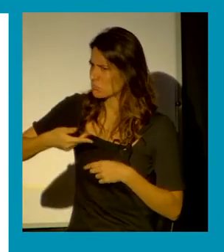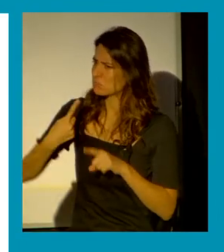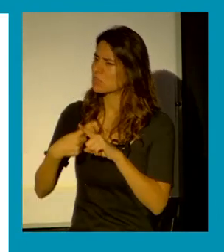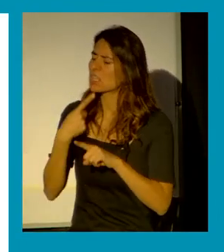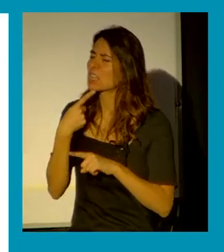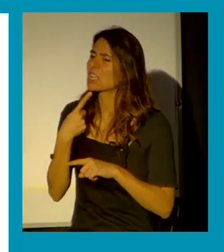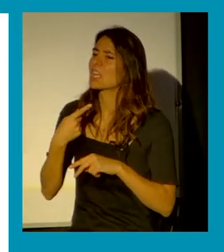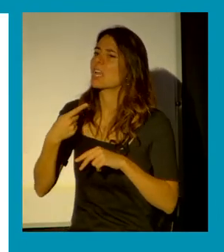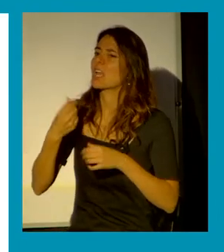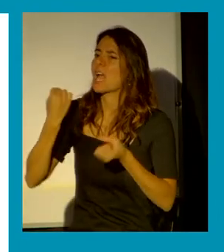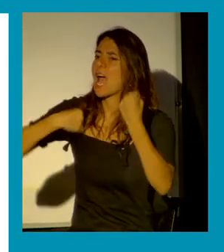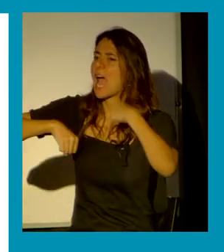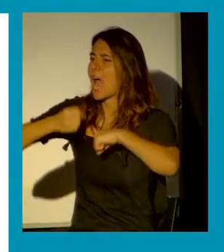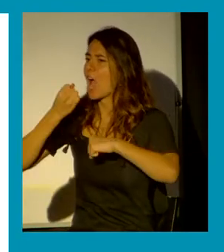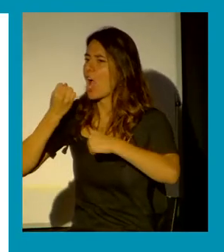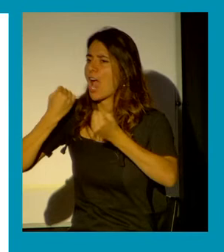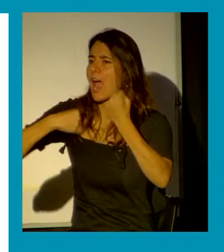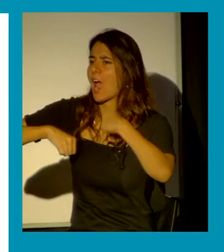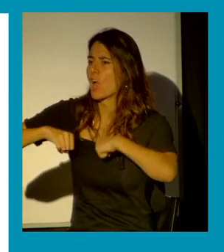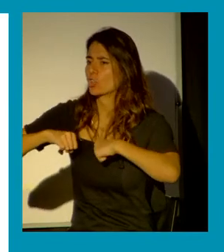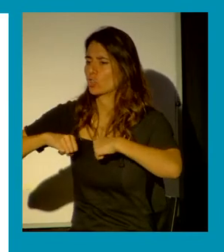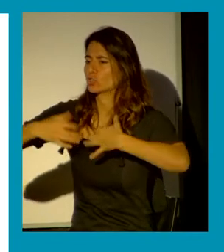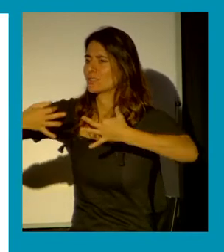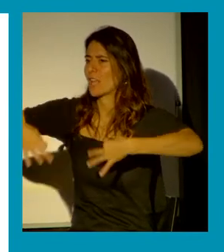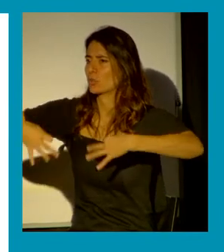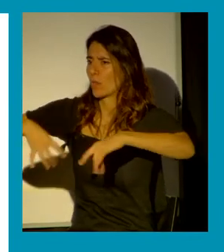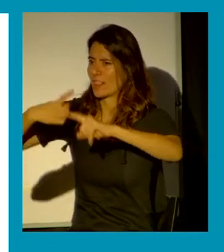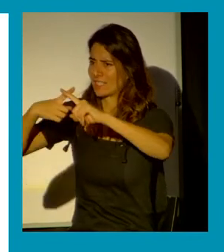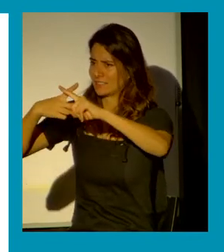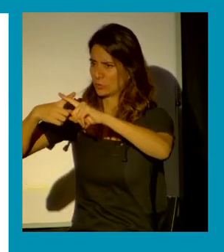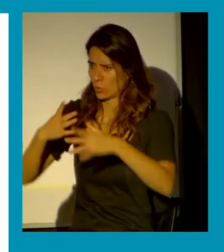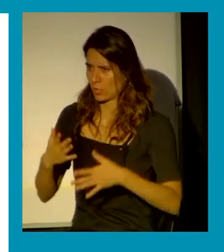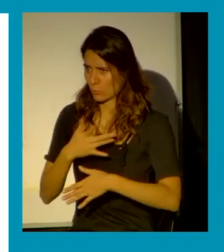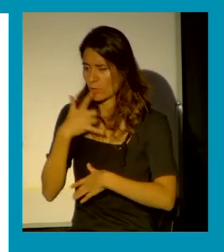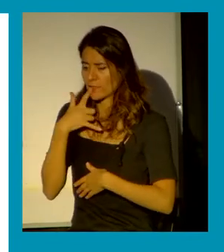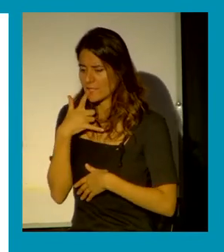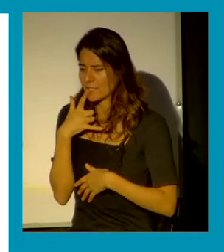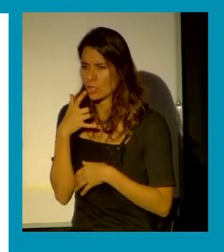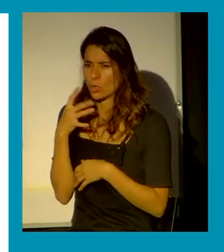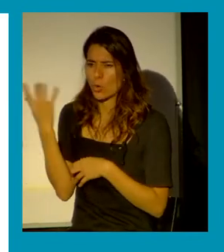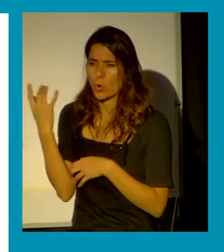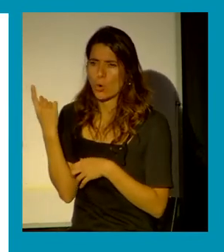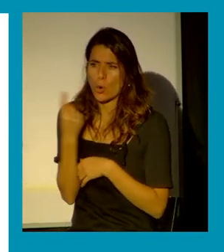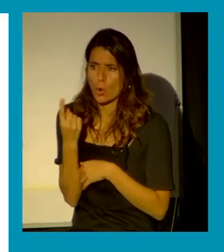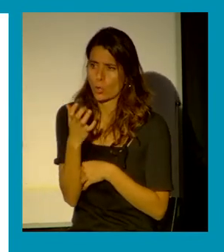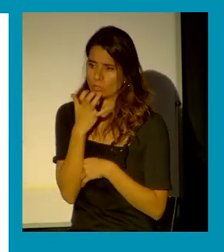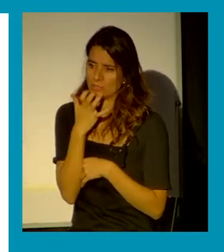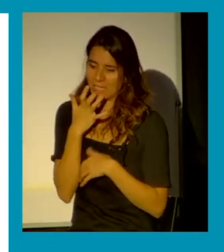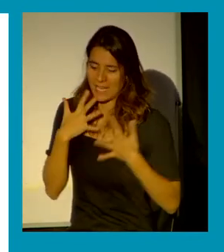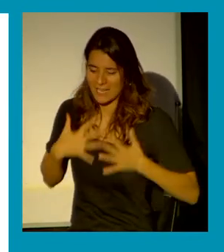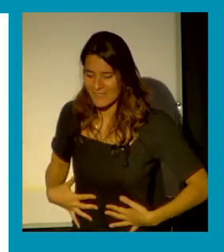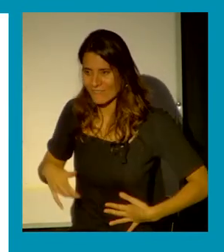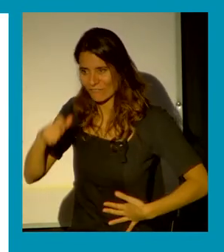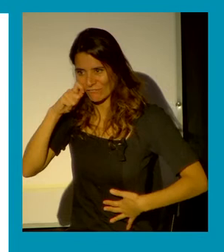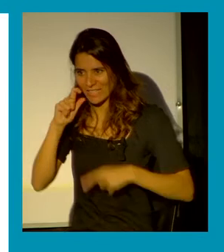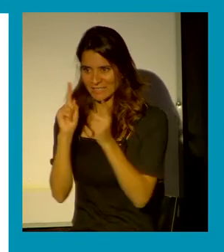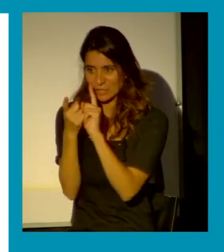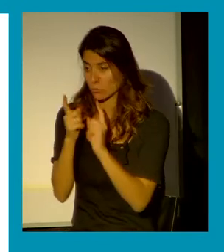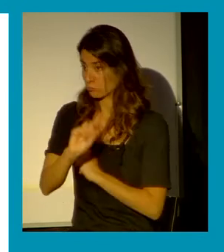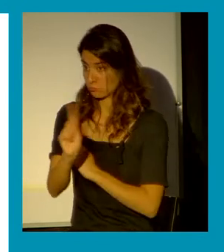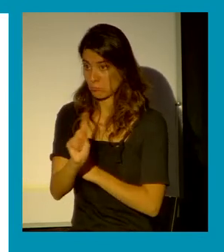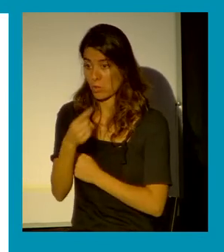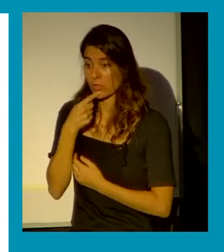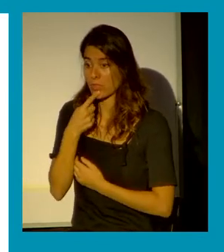sexual que no quieren decir solo de una sexualidad carnal, fálica, sino que reconoce un concepto amplio de qué significan esas